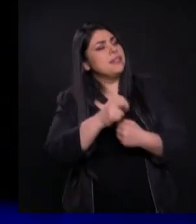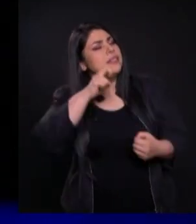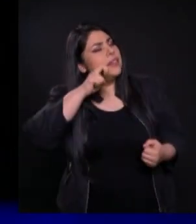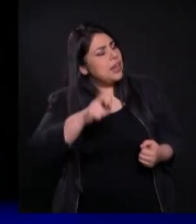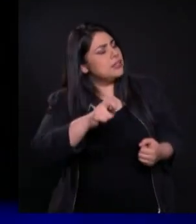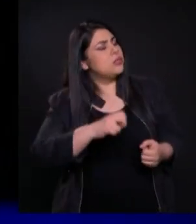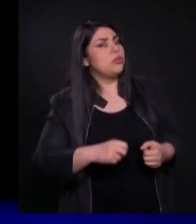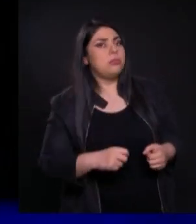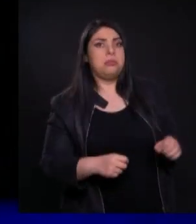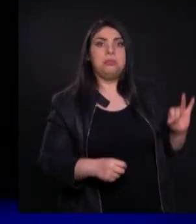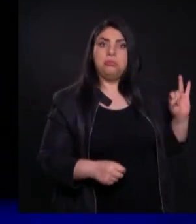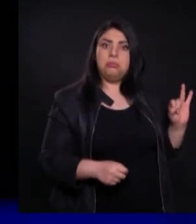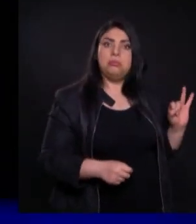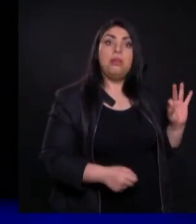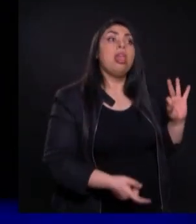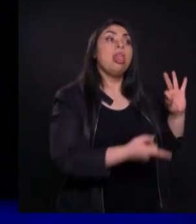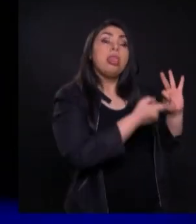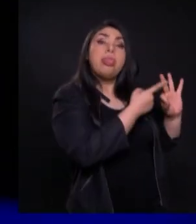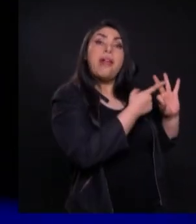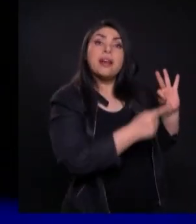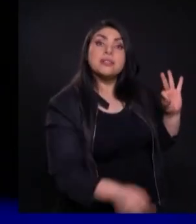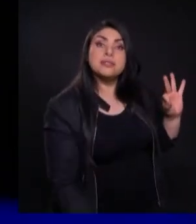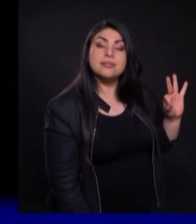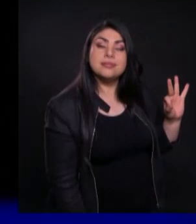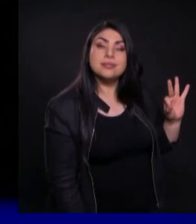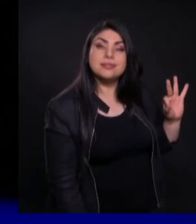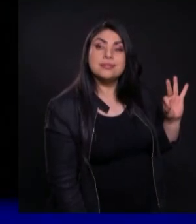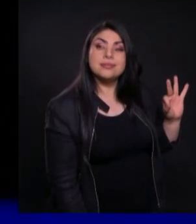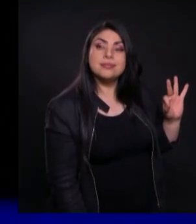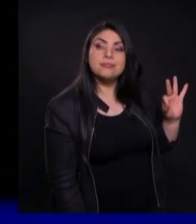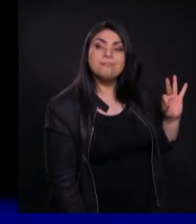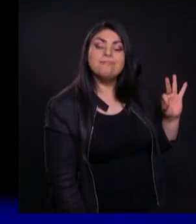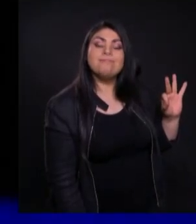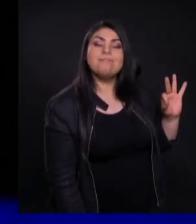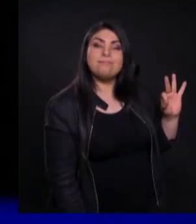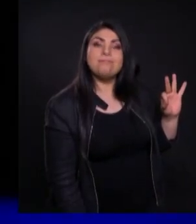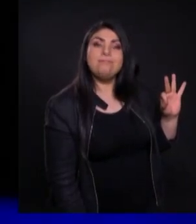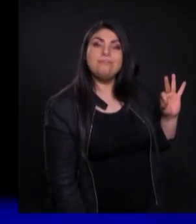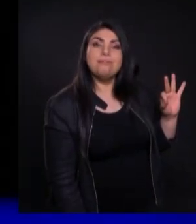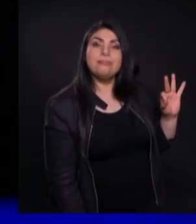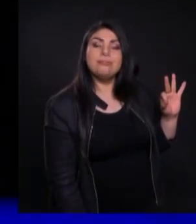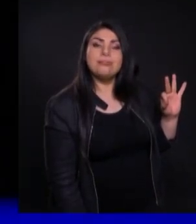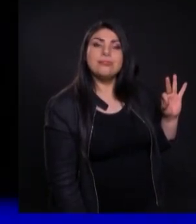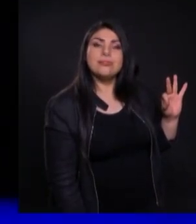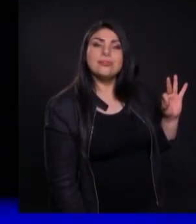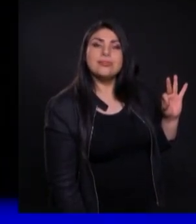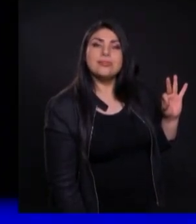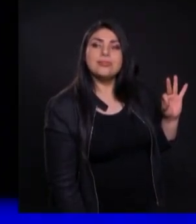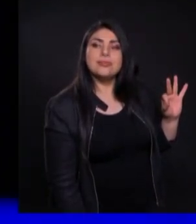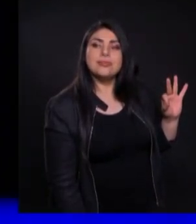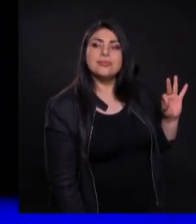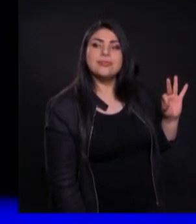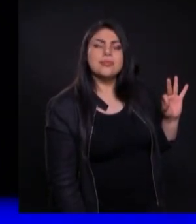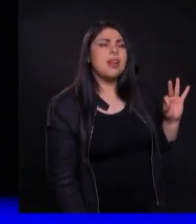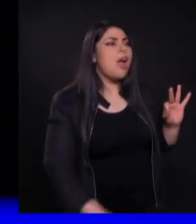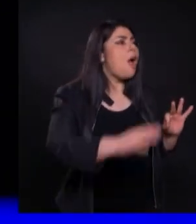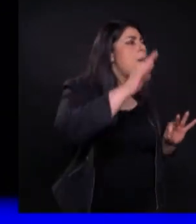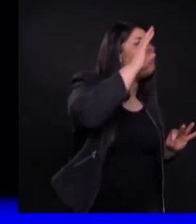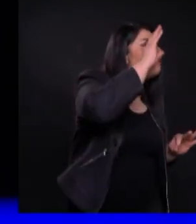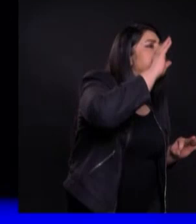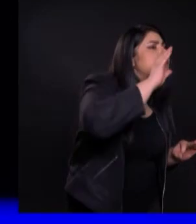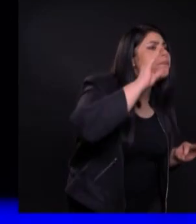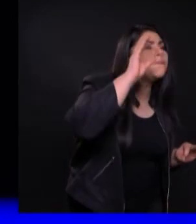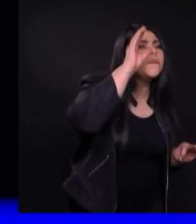Tres Buscar Aquellas personas Que necesitaban El producto Y oiga esto